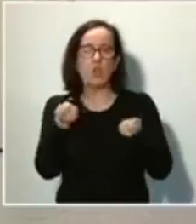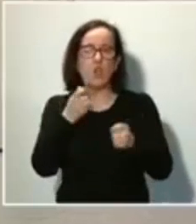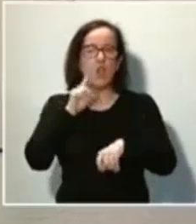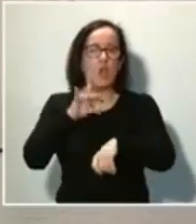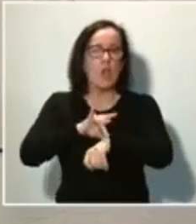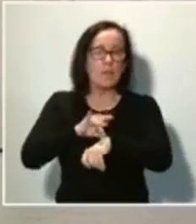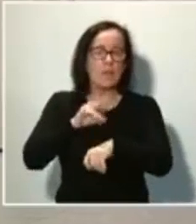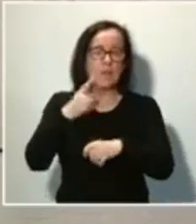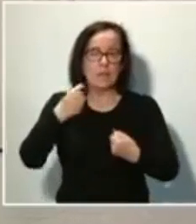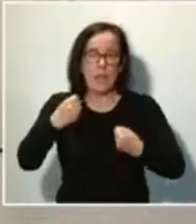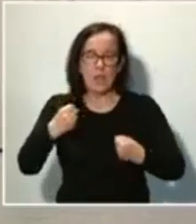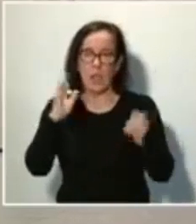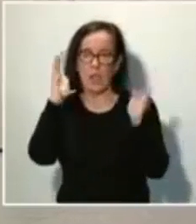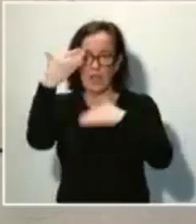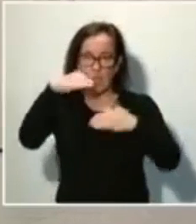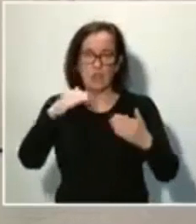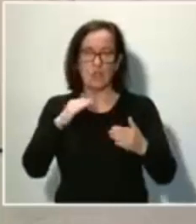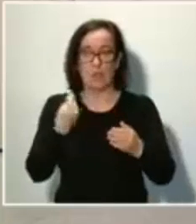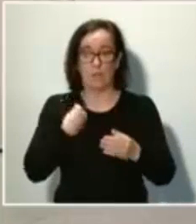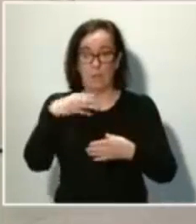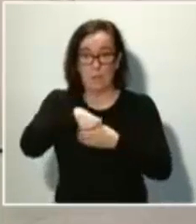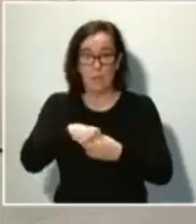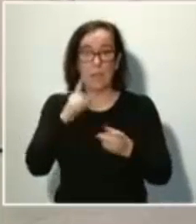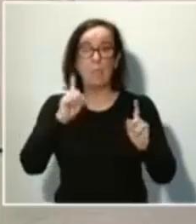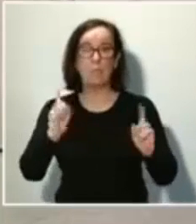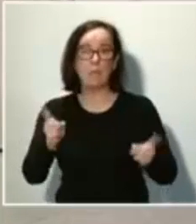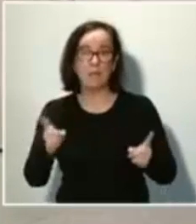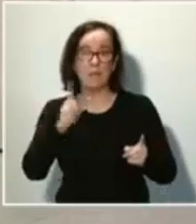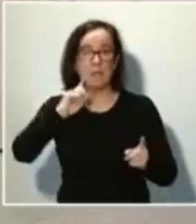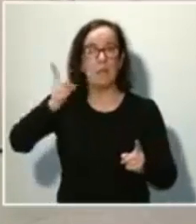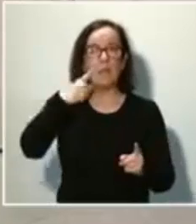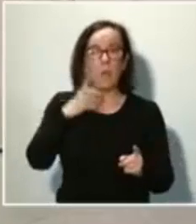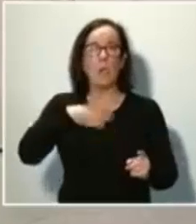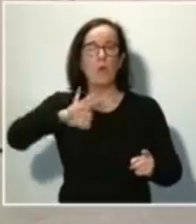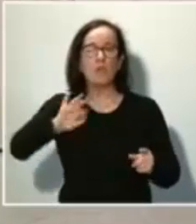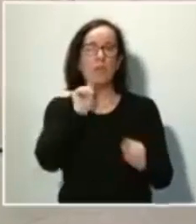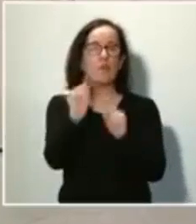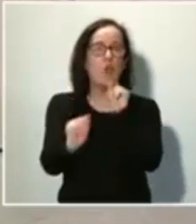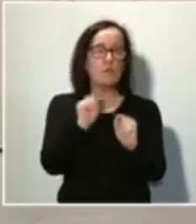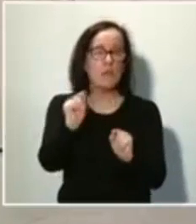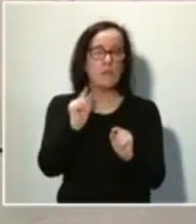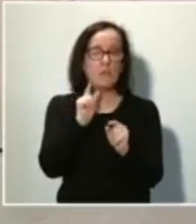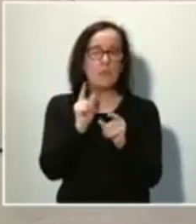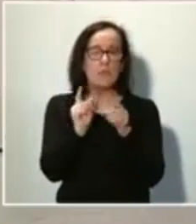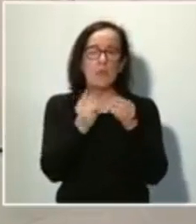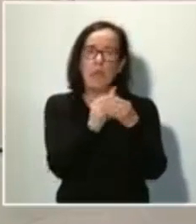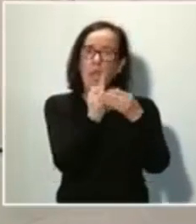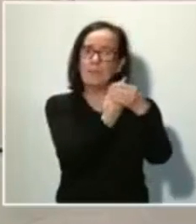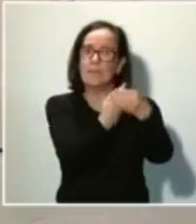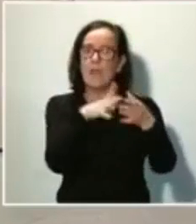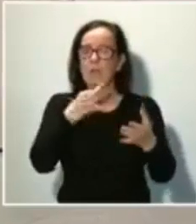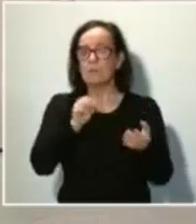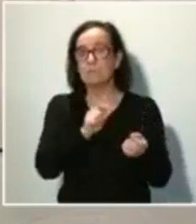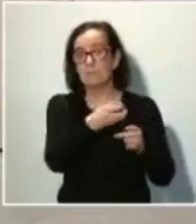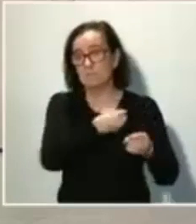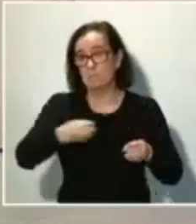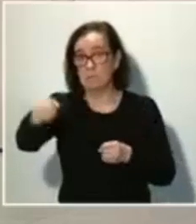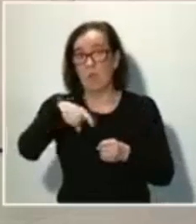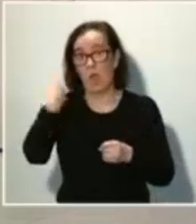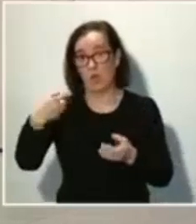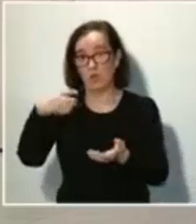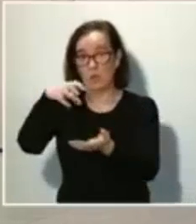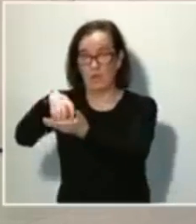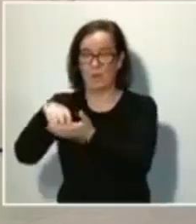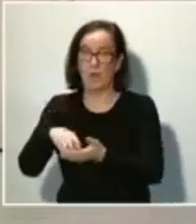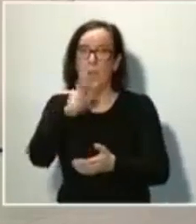social y los residentes, tome medidas preventivas, identifique posibles contagios y aísle o derive a otro centro las posibles personas afectadas.